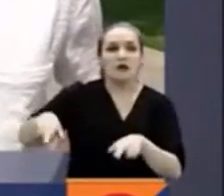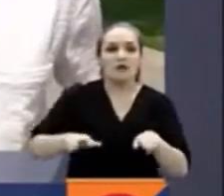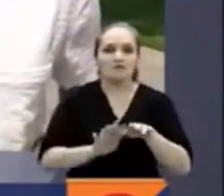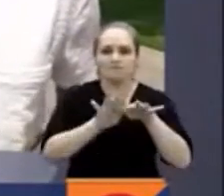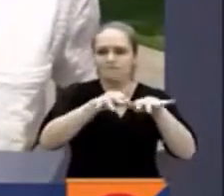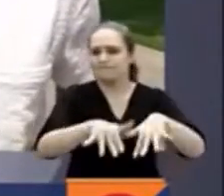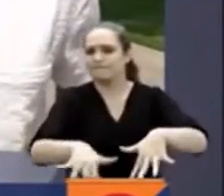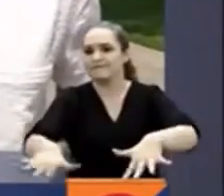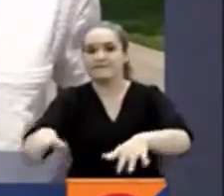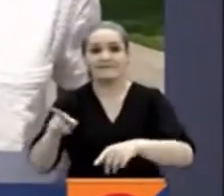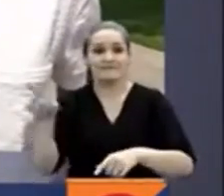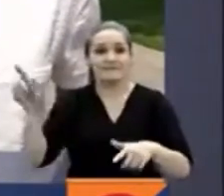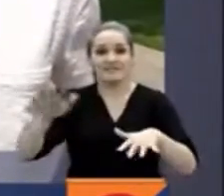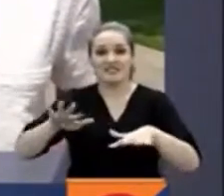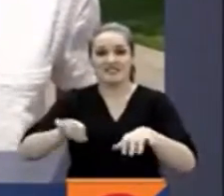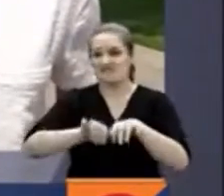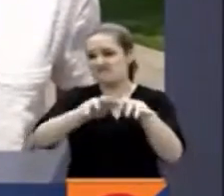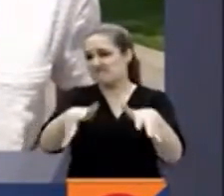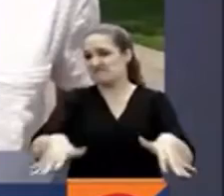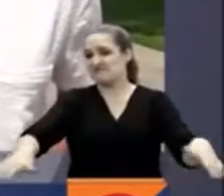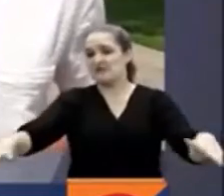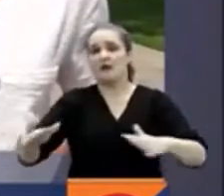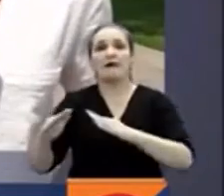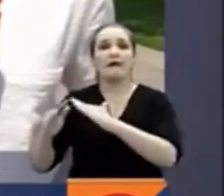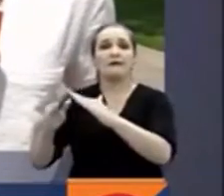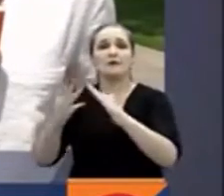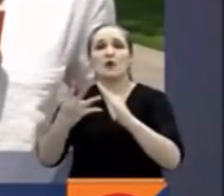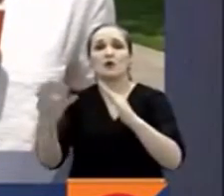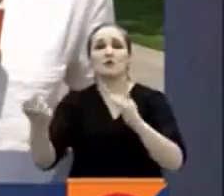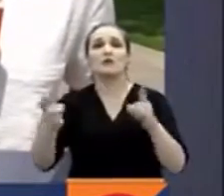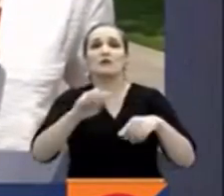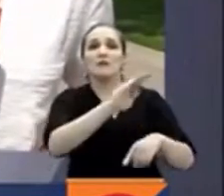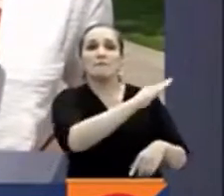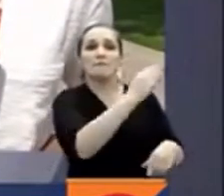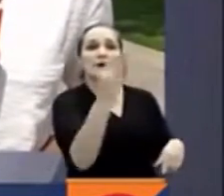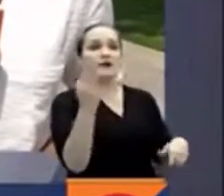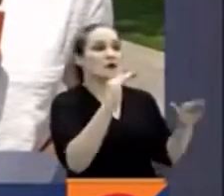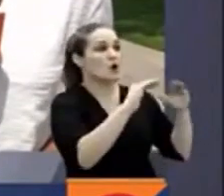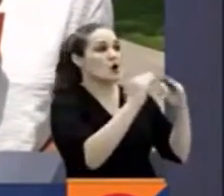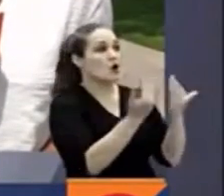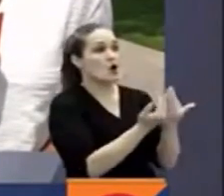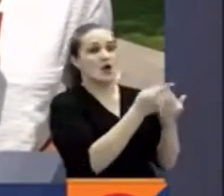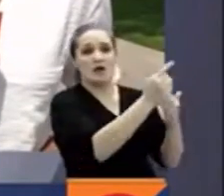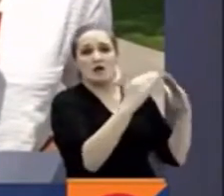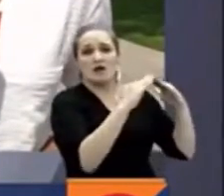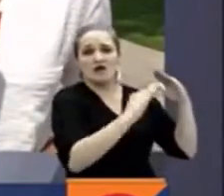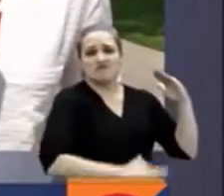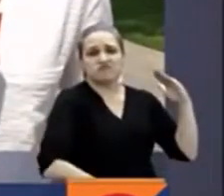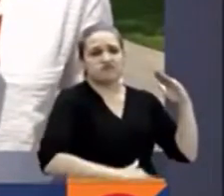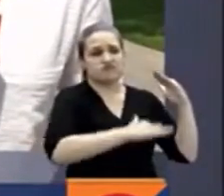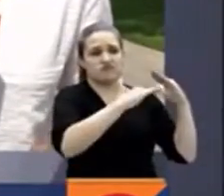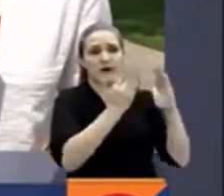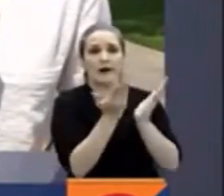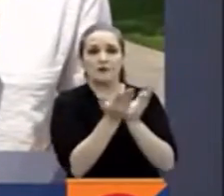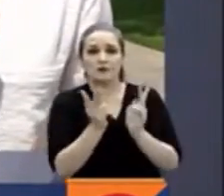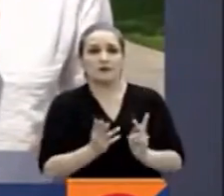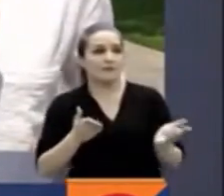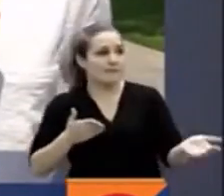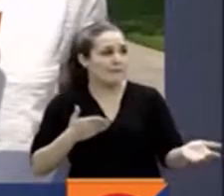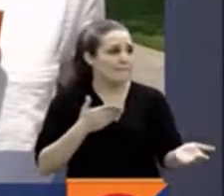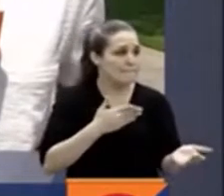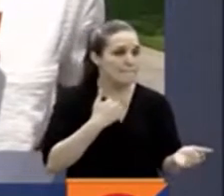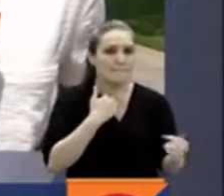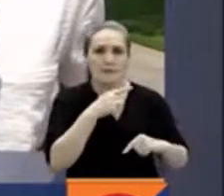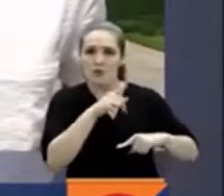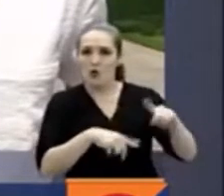desbordó, inundando alrededor de 400 viviendas. Y en Barranquilla, el colegio Itida presenta inundaciones, impidiendo que los estudiantes tomen sus clases